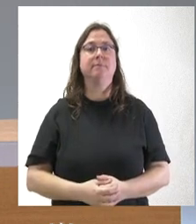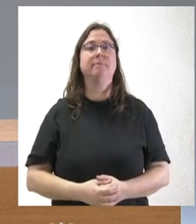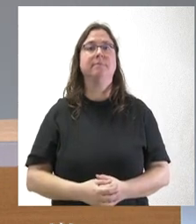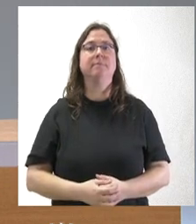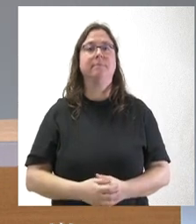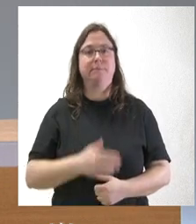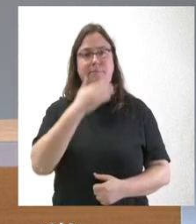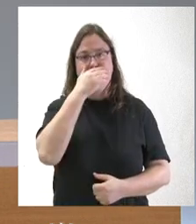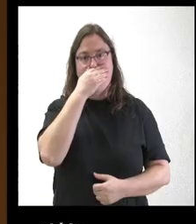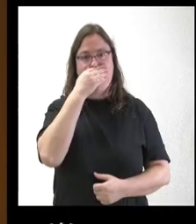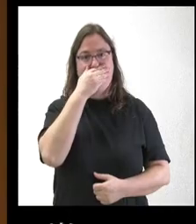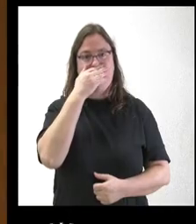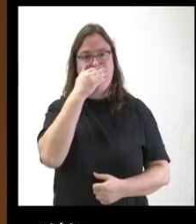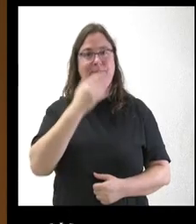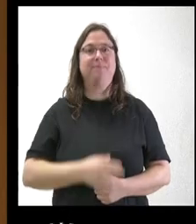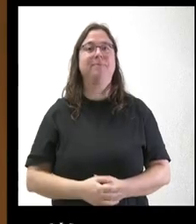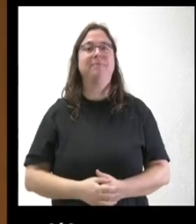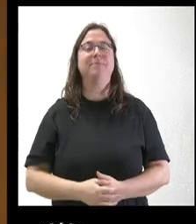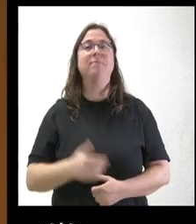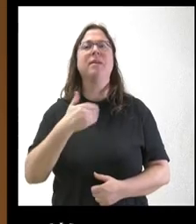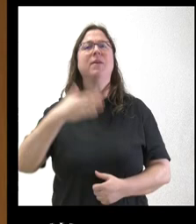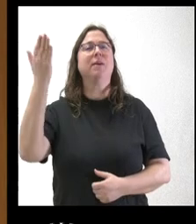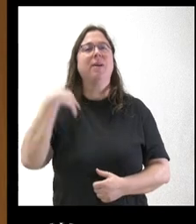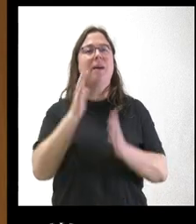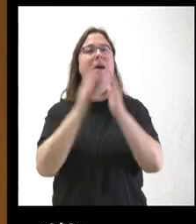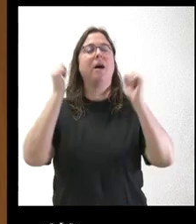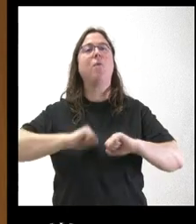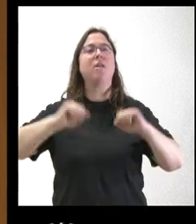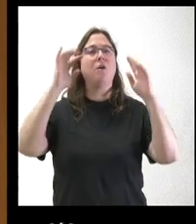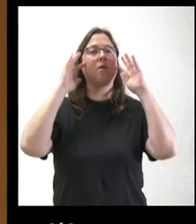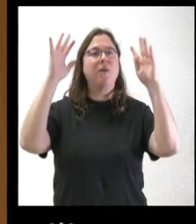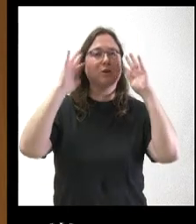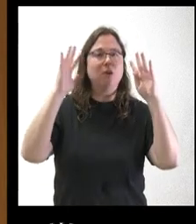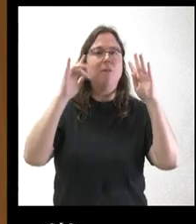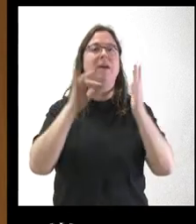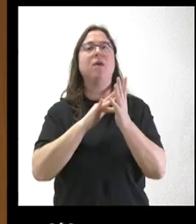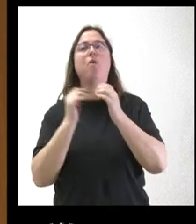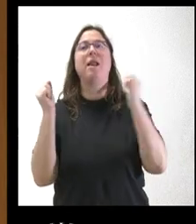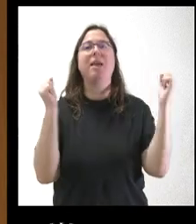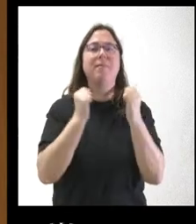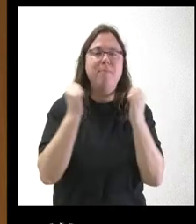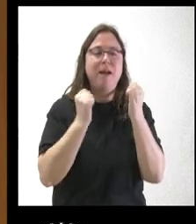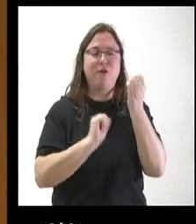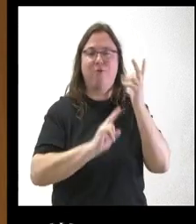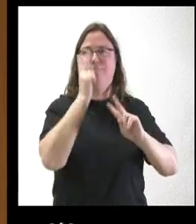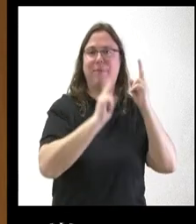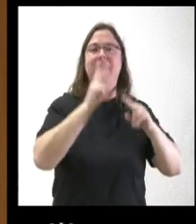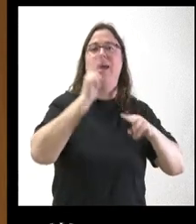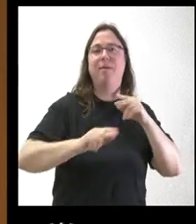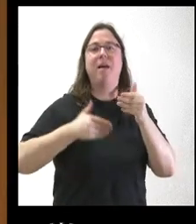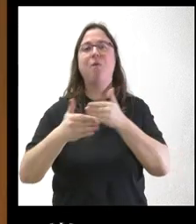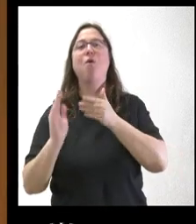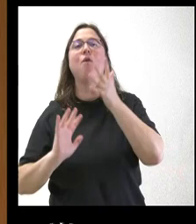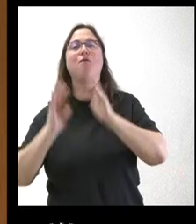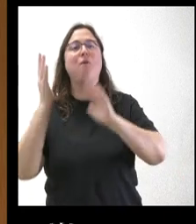apuntado. Sobre el primer acuerdo que nos ha hablado de la filosofía de intentar que los trabajos en invierno ayuden a que haya menos incendios en el verano, yo no sé,